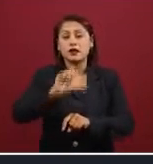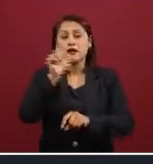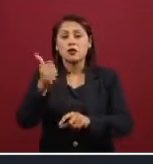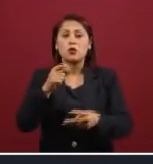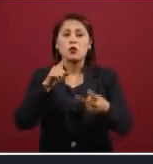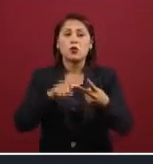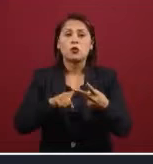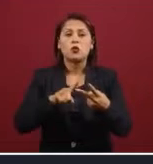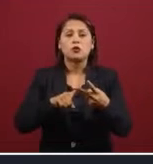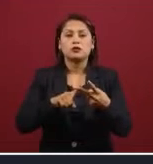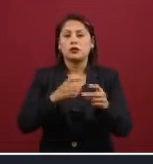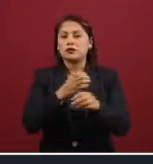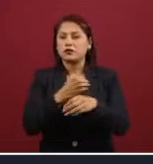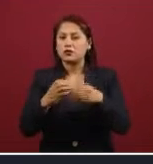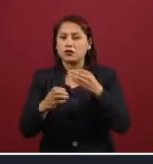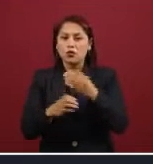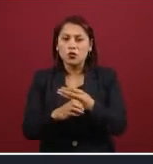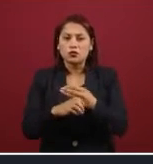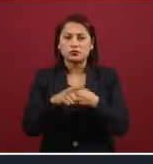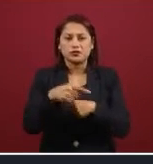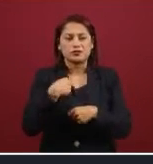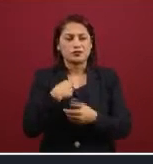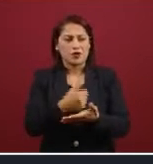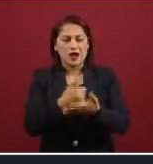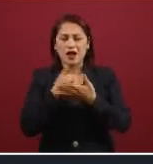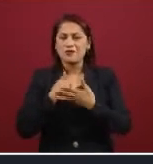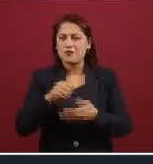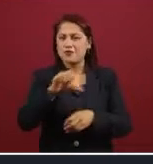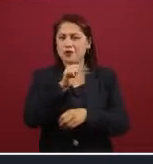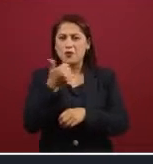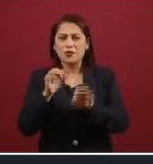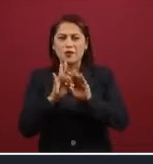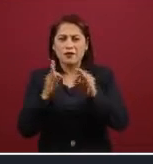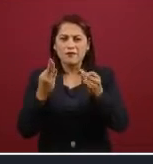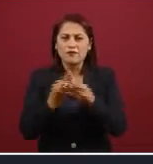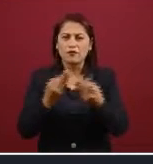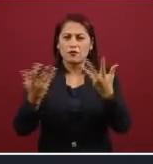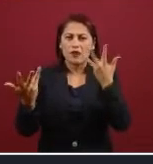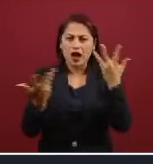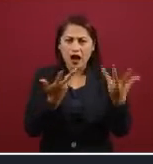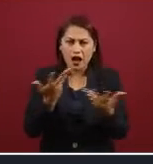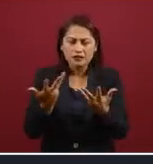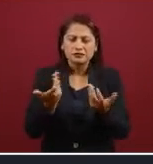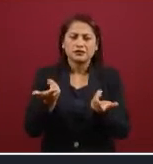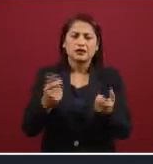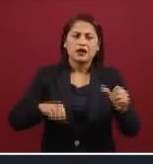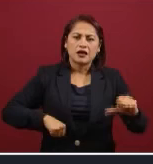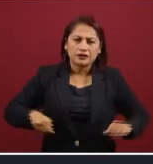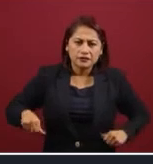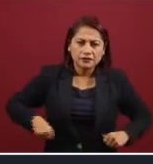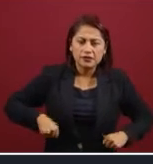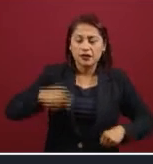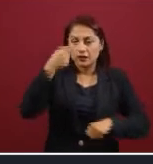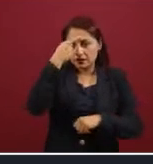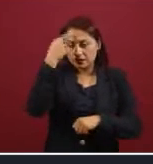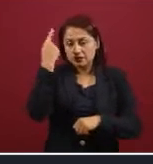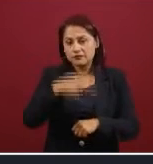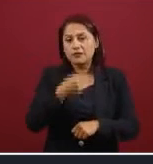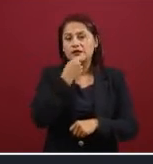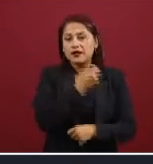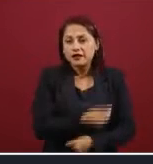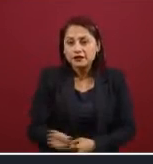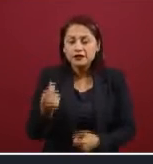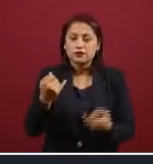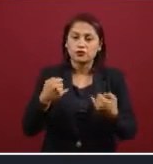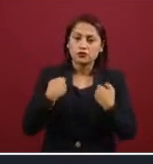entretenimiento cercanos, accesibles para niños jóvenes que requieran o que quieran o